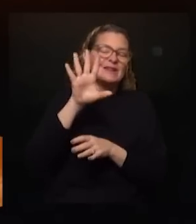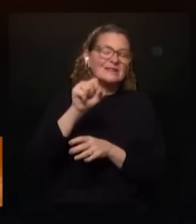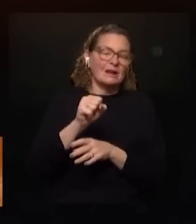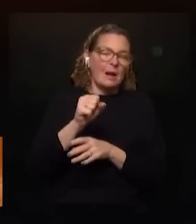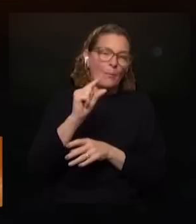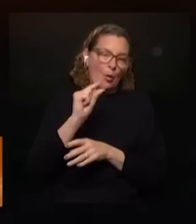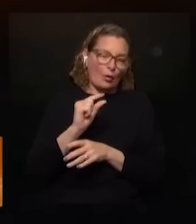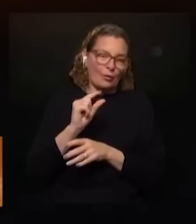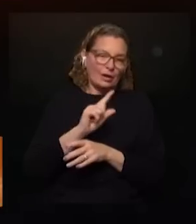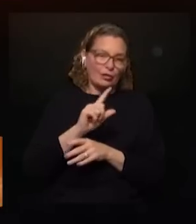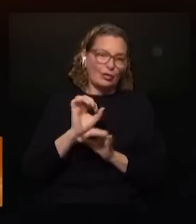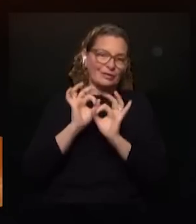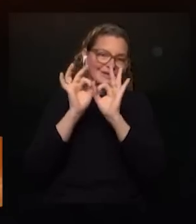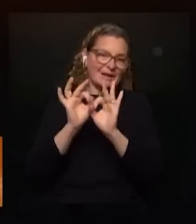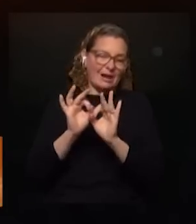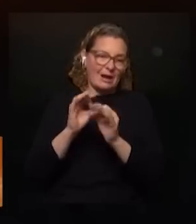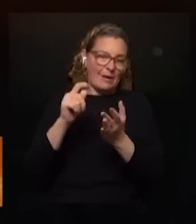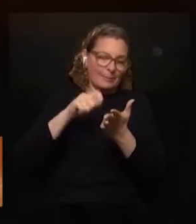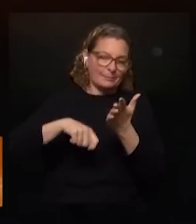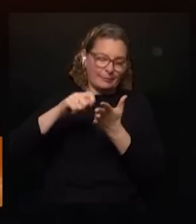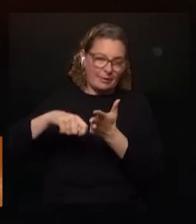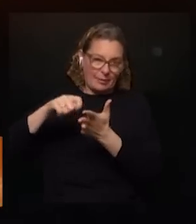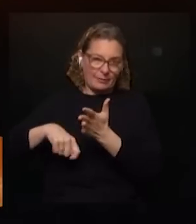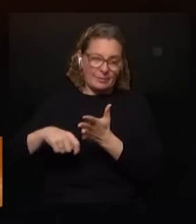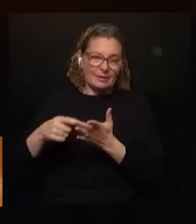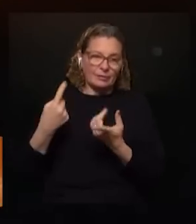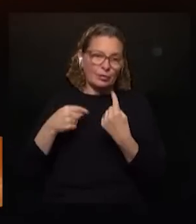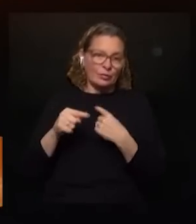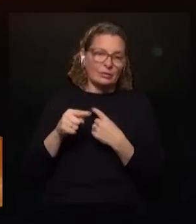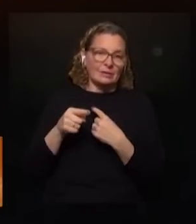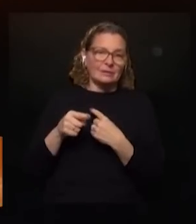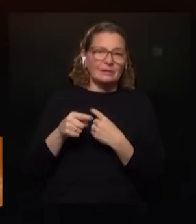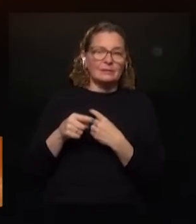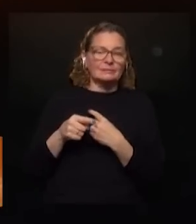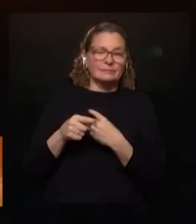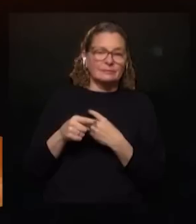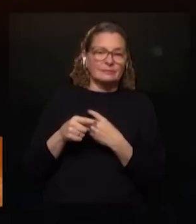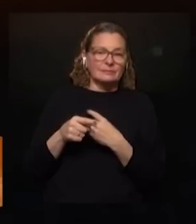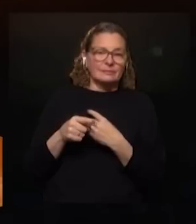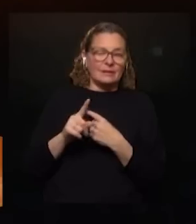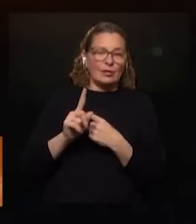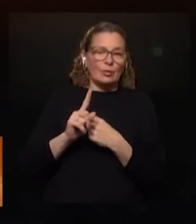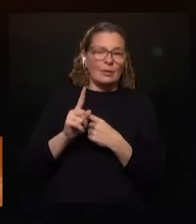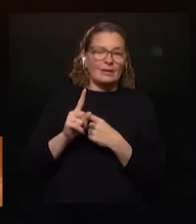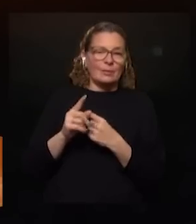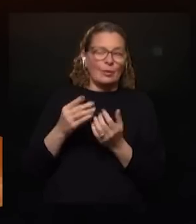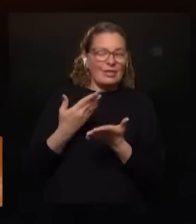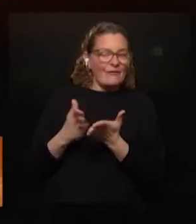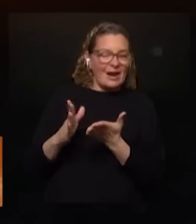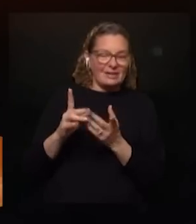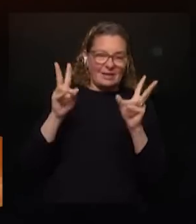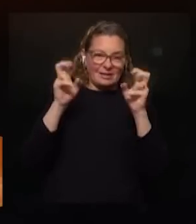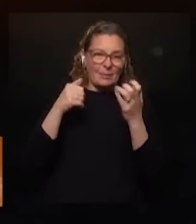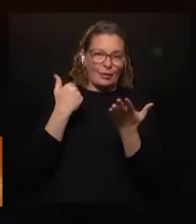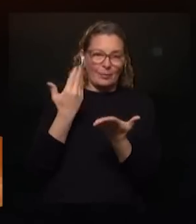pocos casos que no llegaron a recoger firmas por lo cual si no es muy ajeno a la gente lo que se